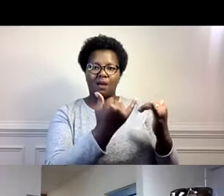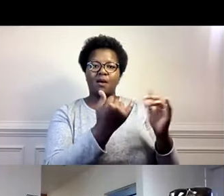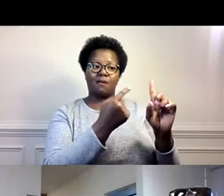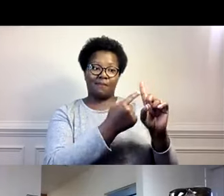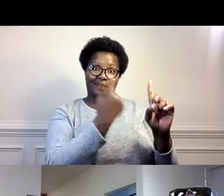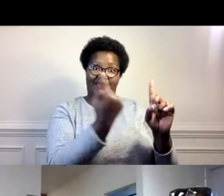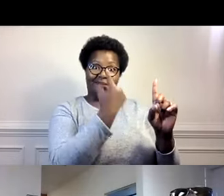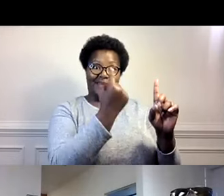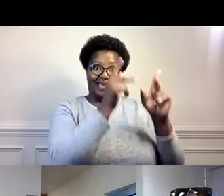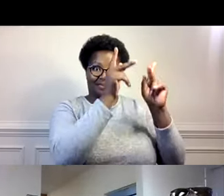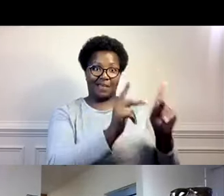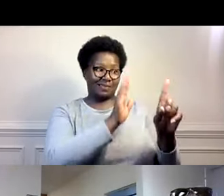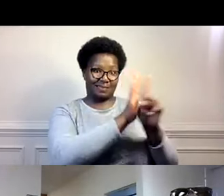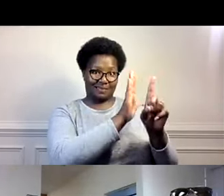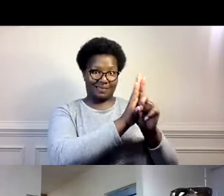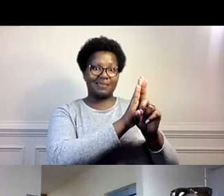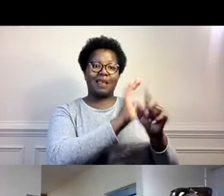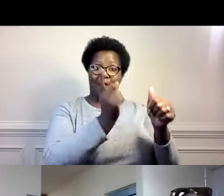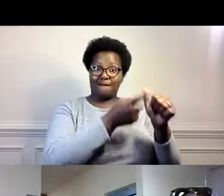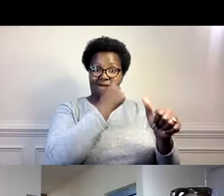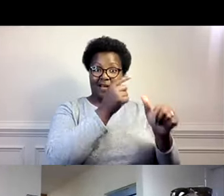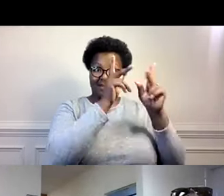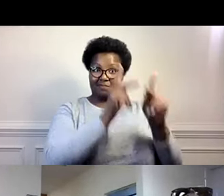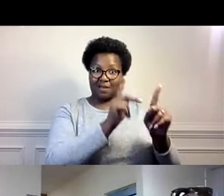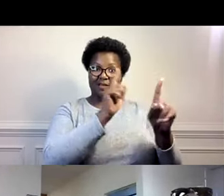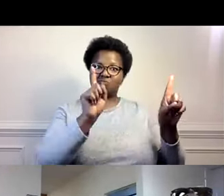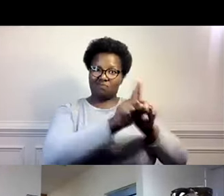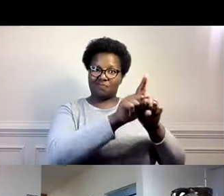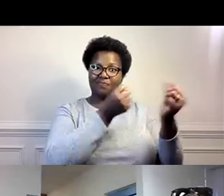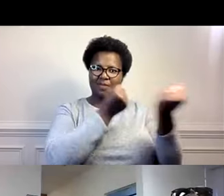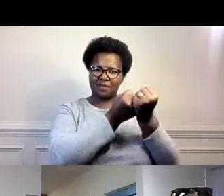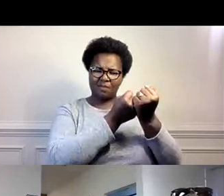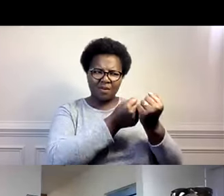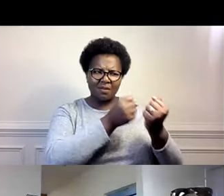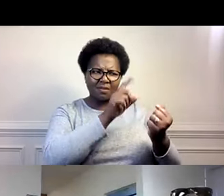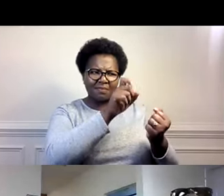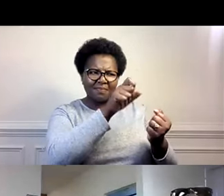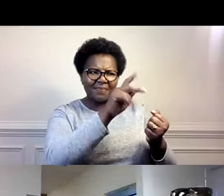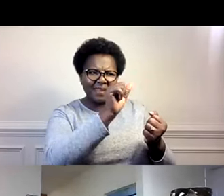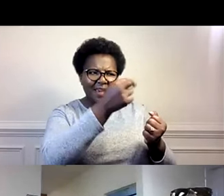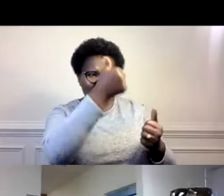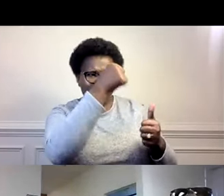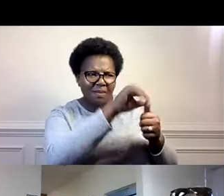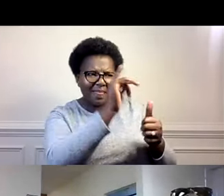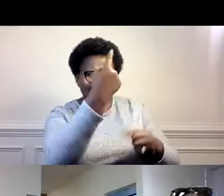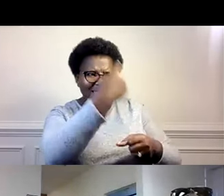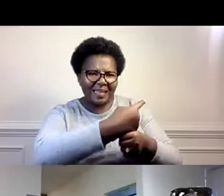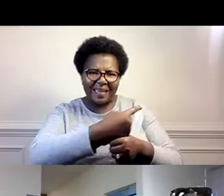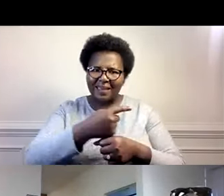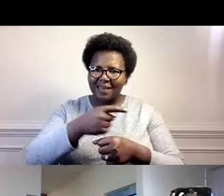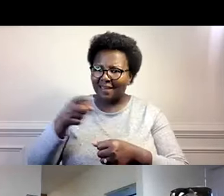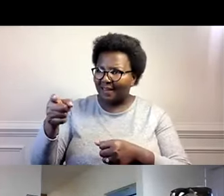empecé a trabajar o a apoyar. Excelente. Wow. Y Kay, ¿te acuerdas de ese día? Ese primer día que apareció Rebeca?